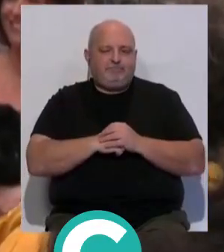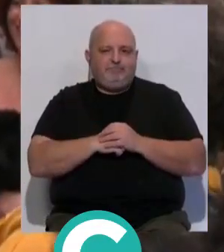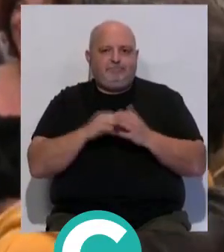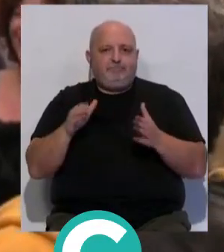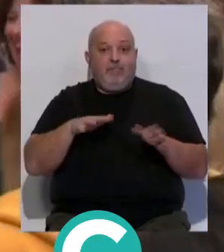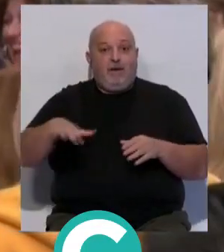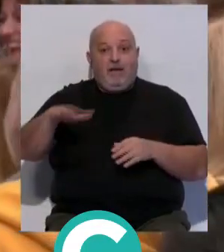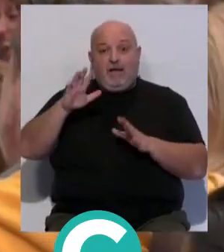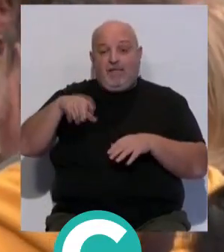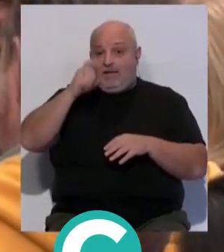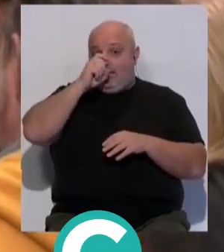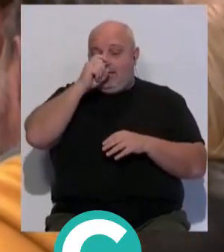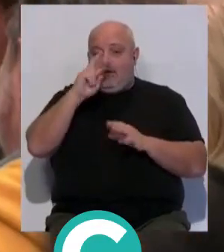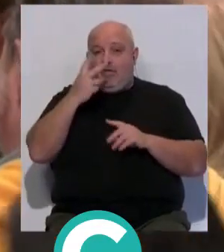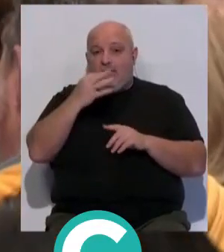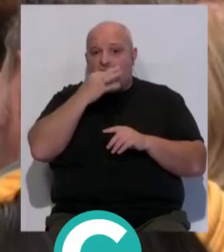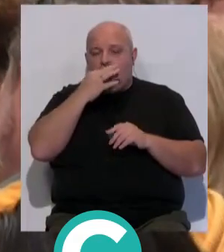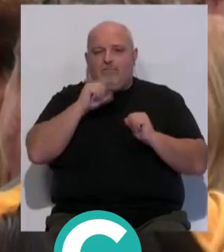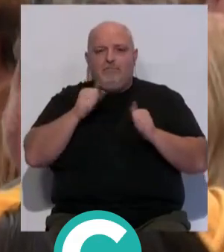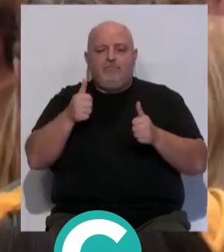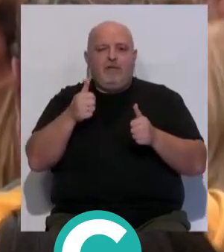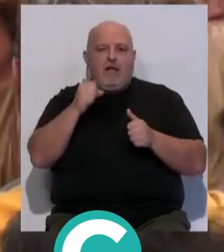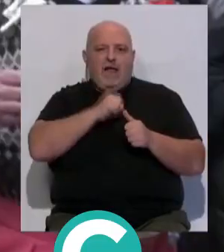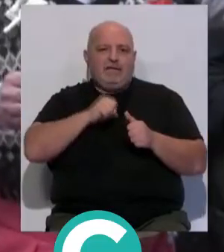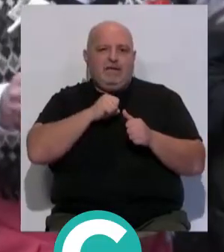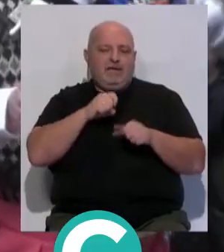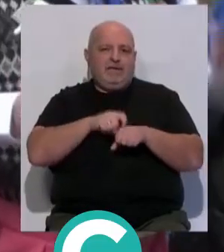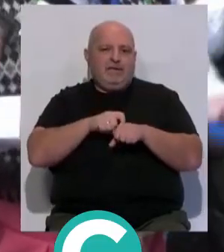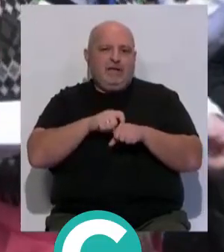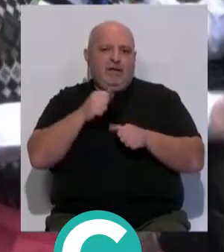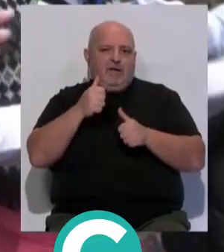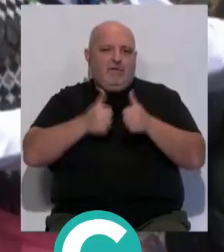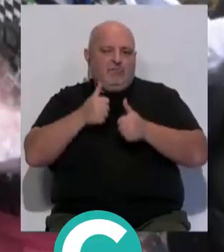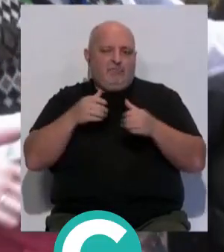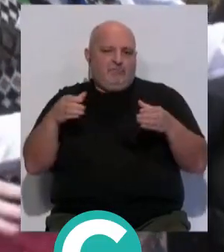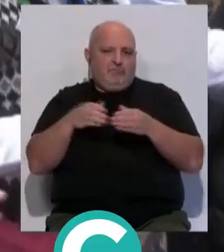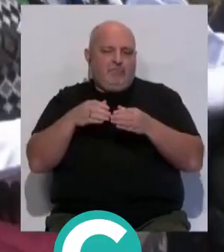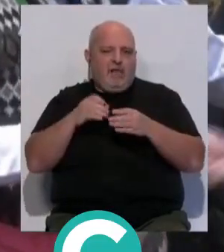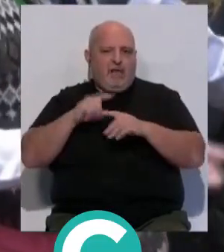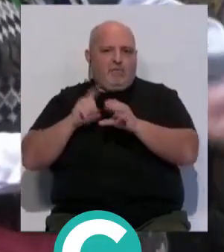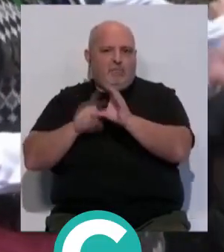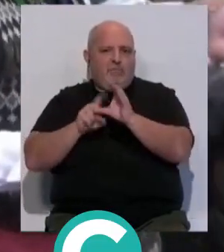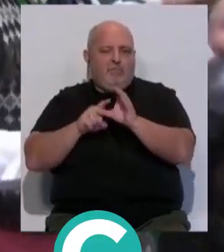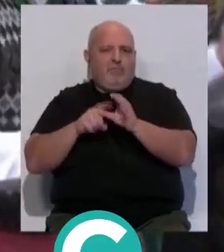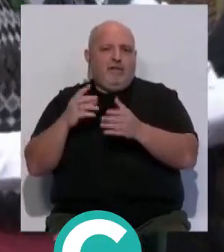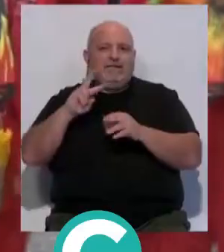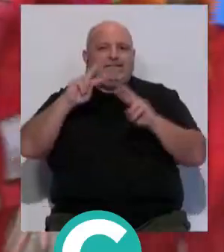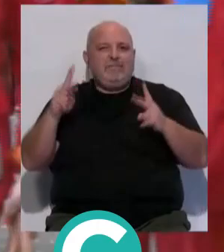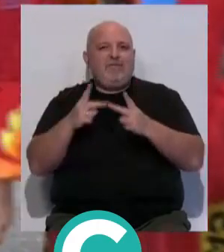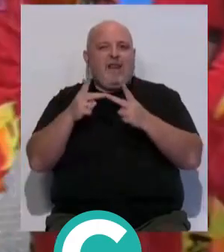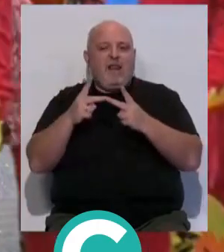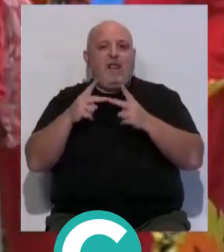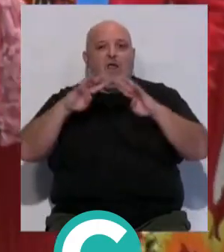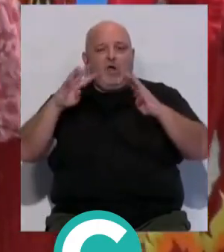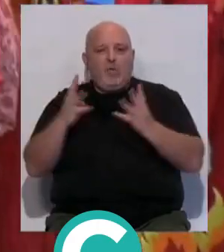el casco antiguo a partir de las 2 de la tarde comenzó la batalla de coplas del COAC, que contó con la actuación de las agrupaciones semifinalistas